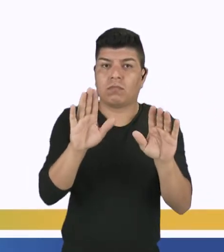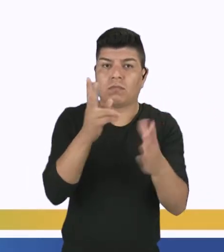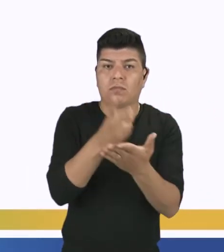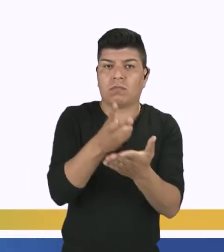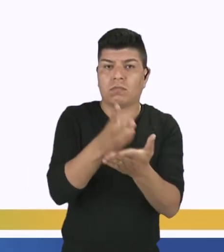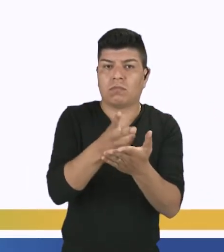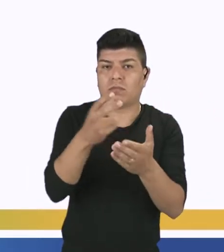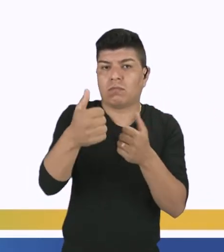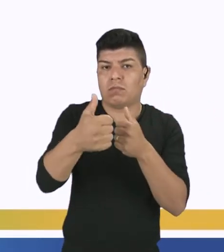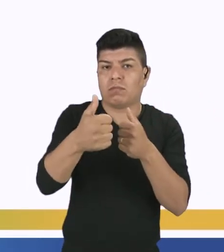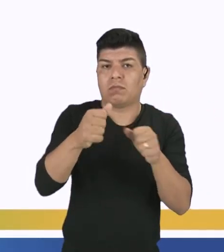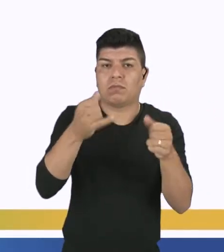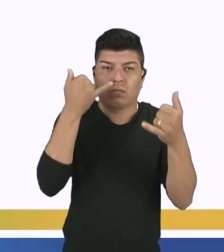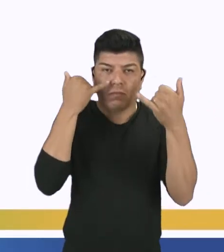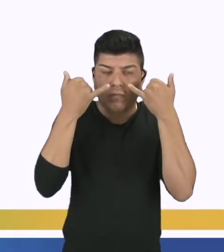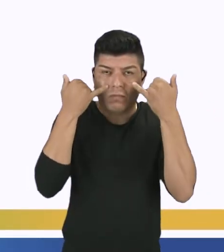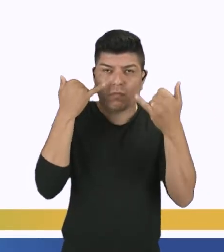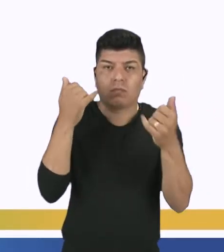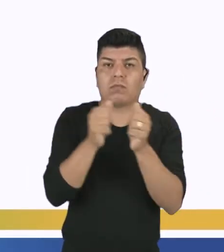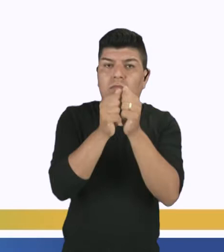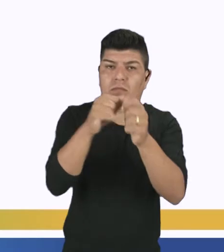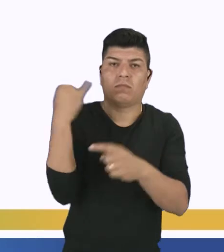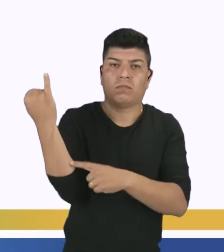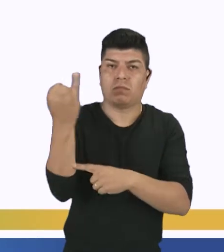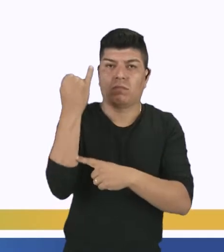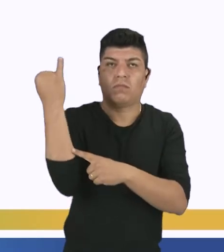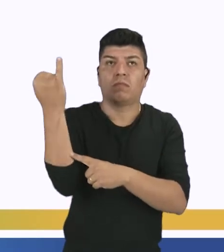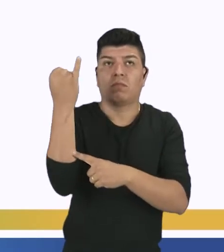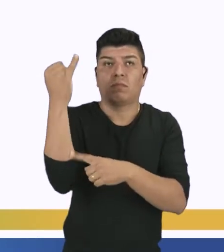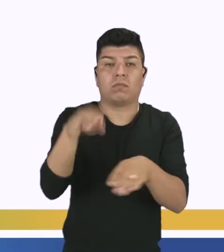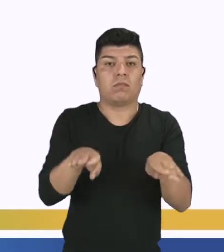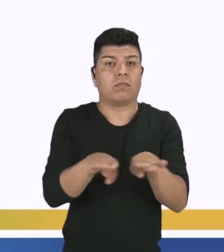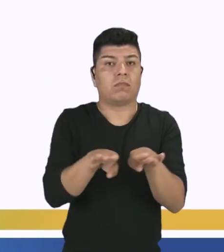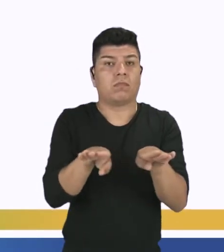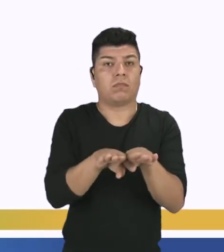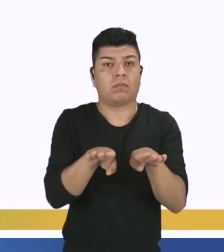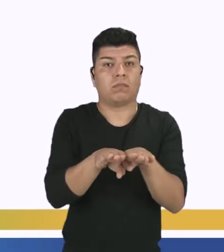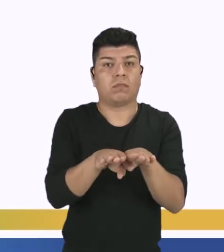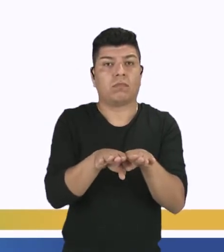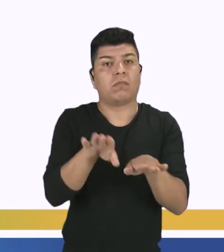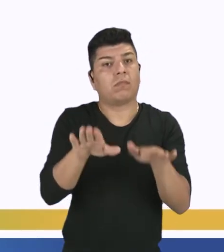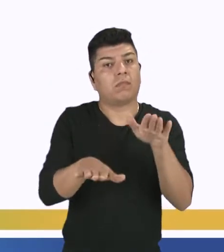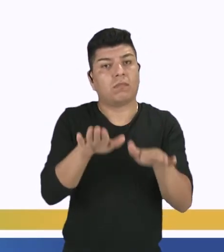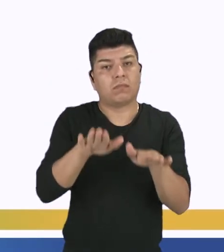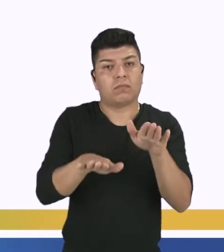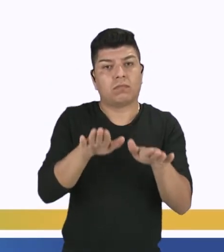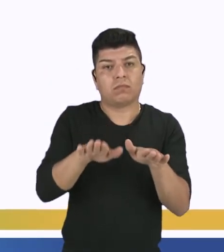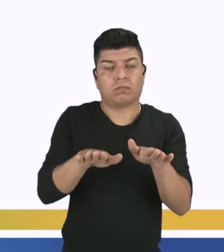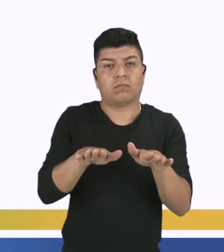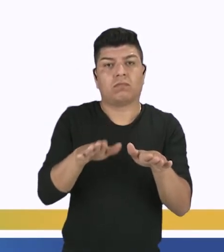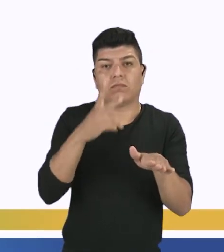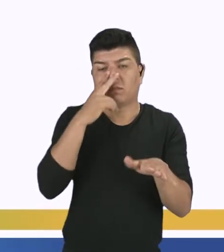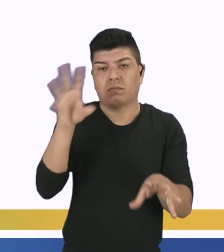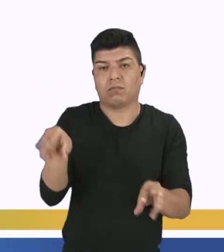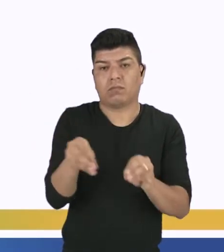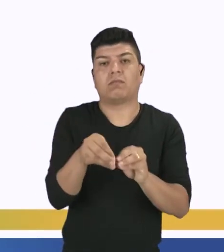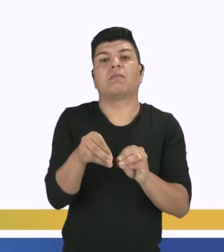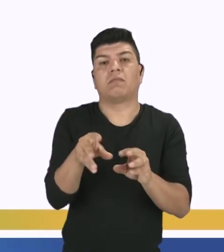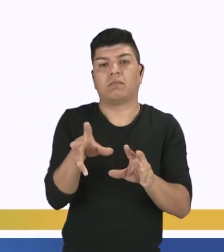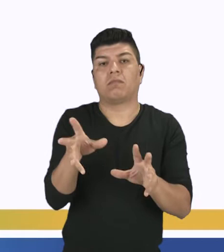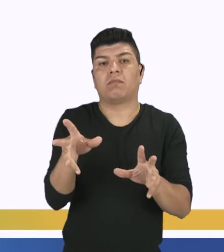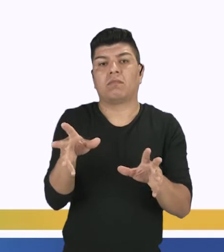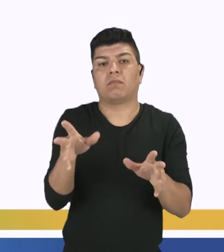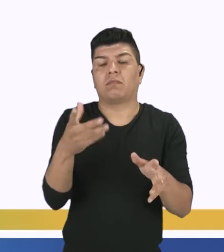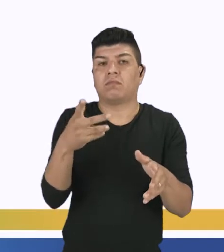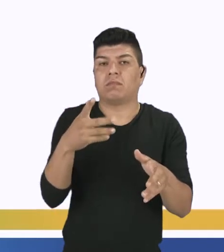van a al lado de una noticia muy importante, ¿tá? Y el artículo de opinión es, generalmente, algo muy corto y